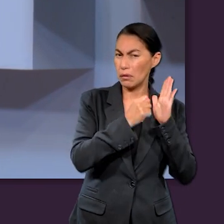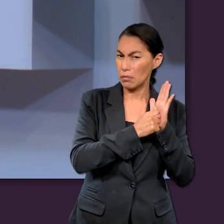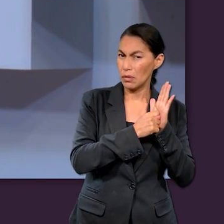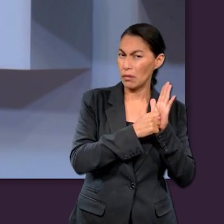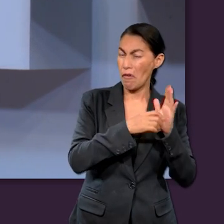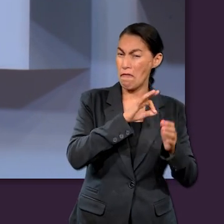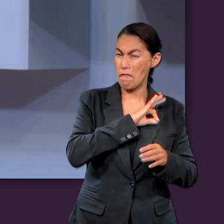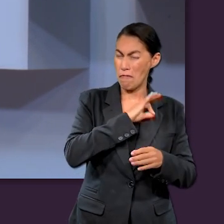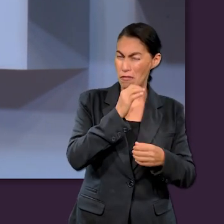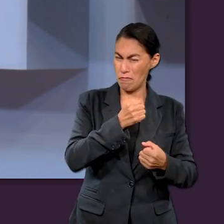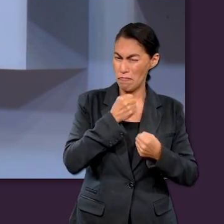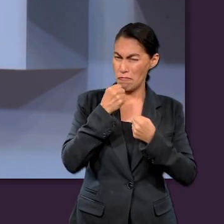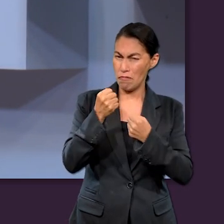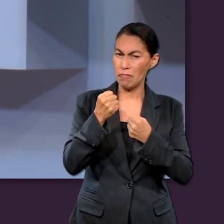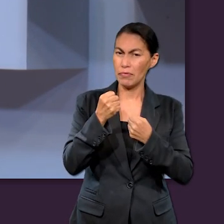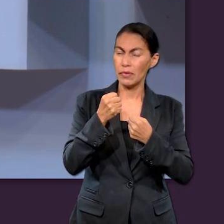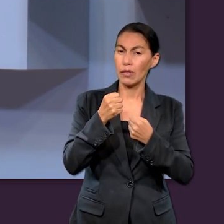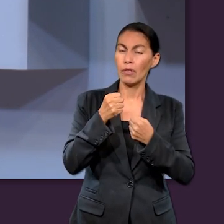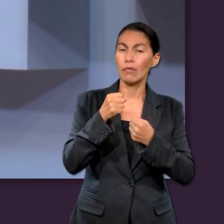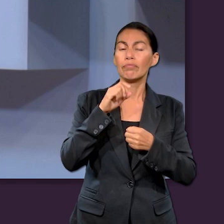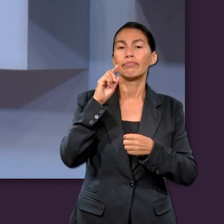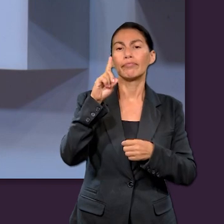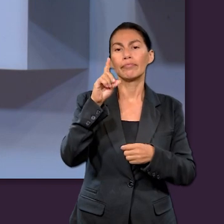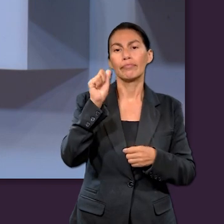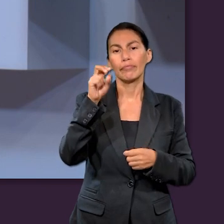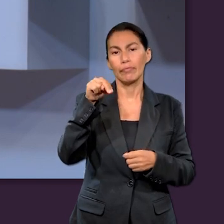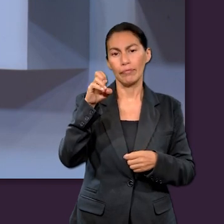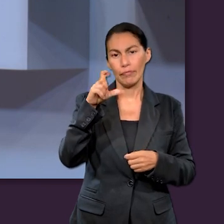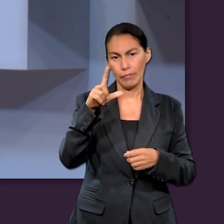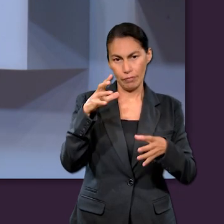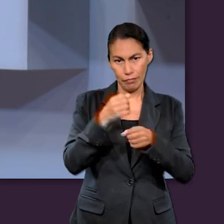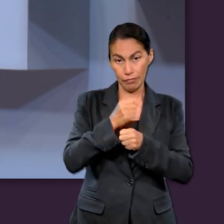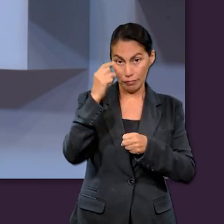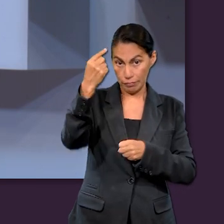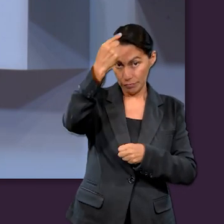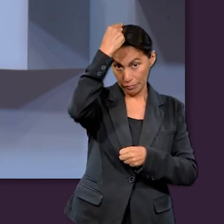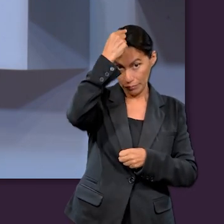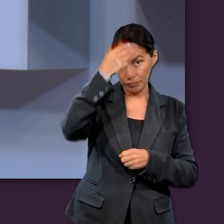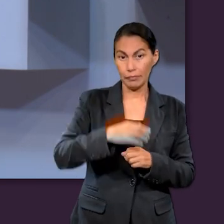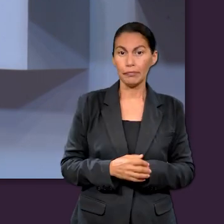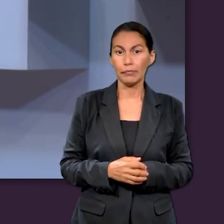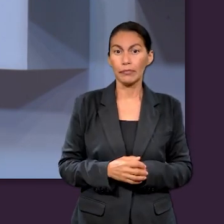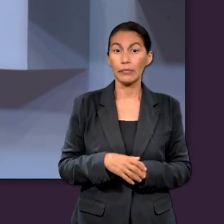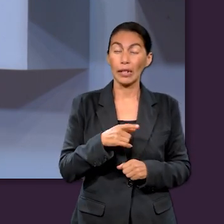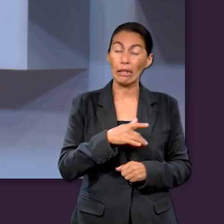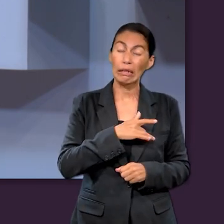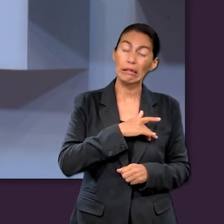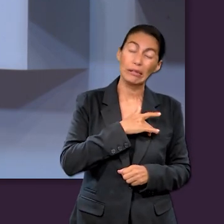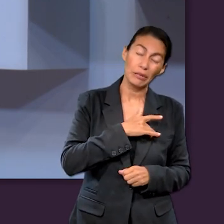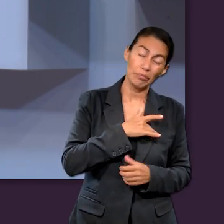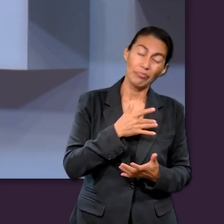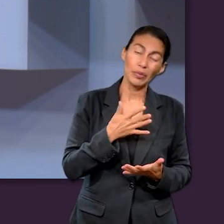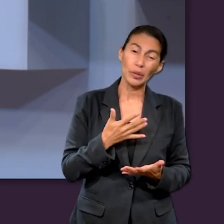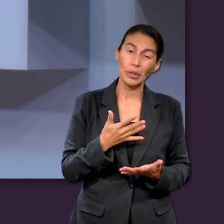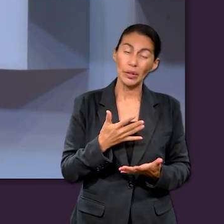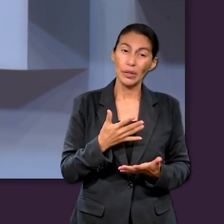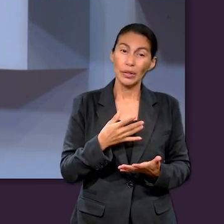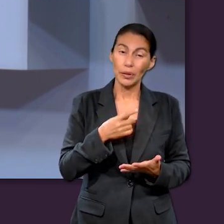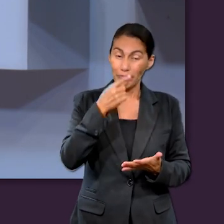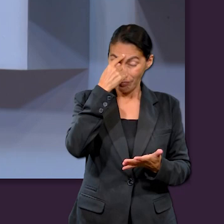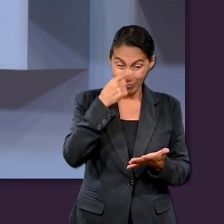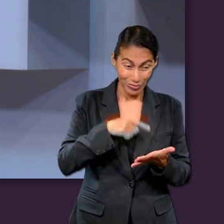mostró mucha fe fue Daniel. En muchos momentos de su vida sintió que él ya no podría